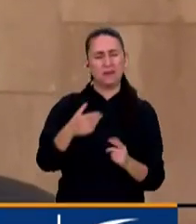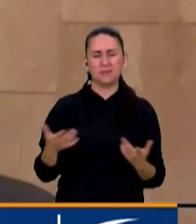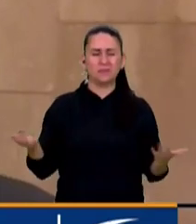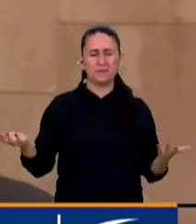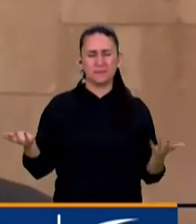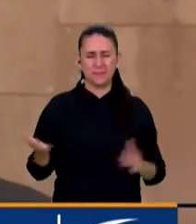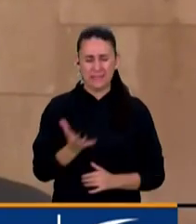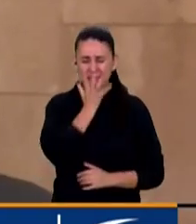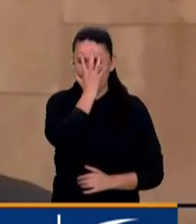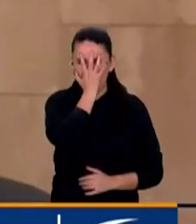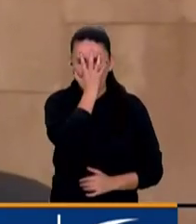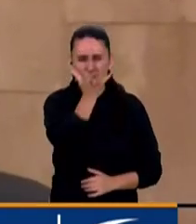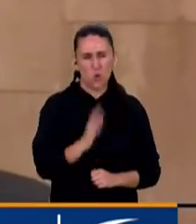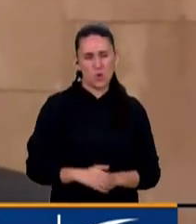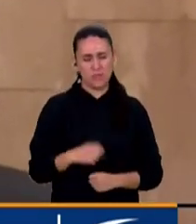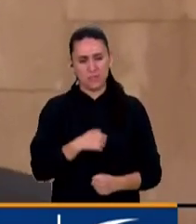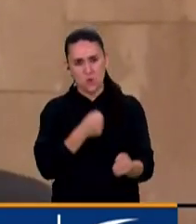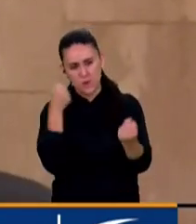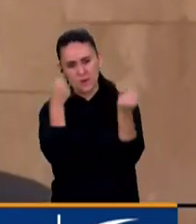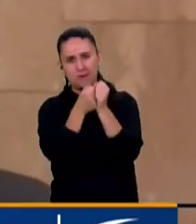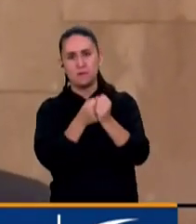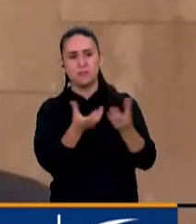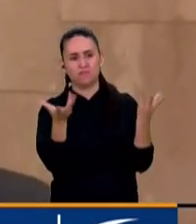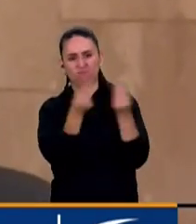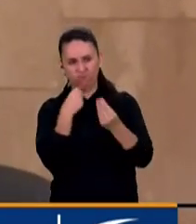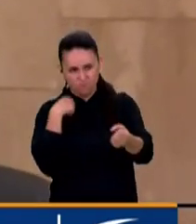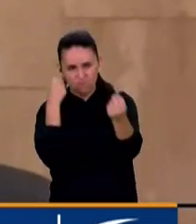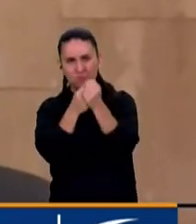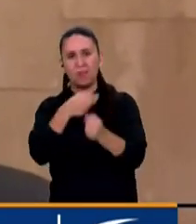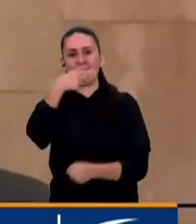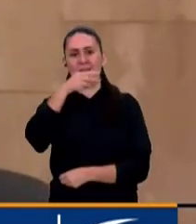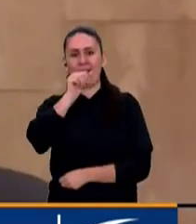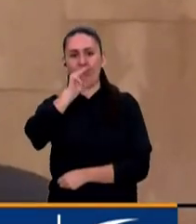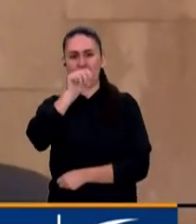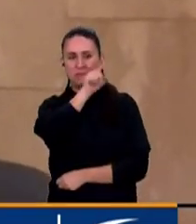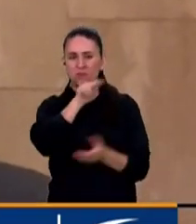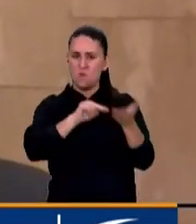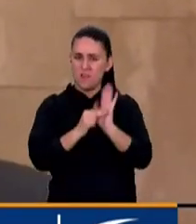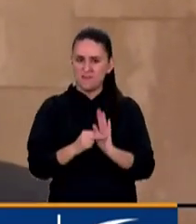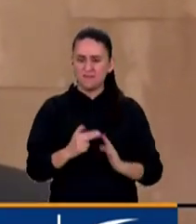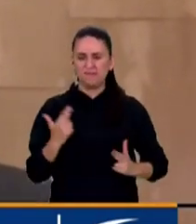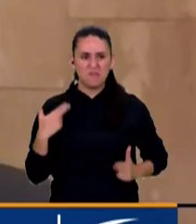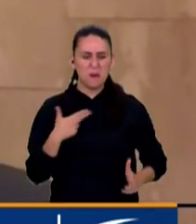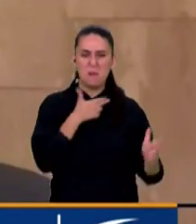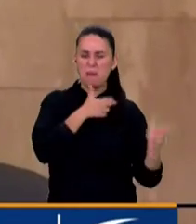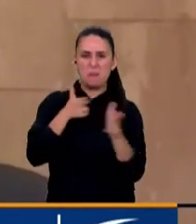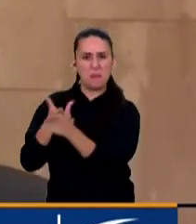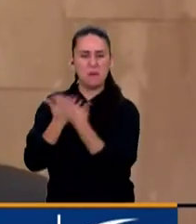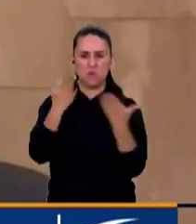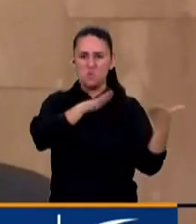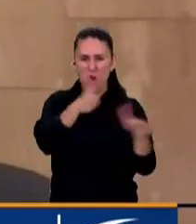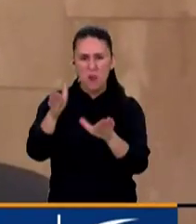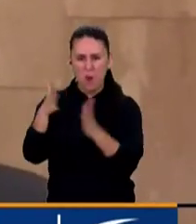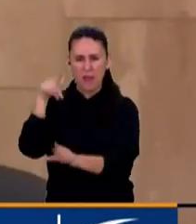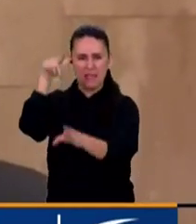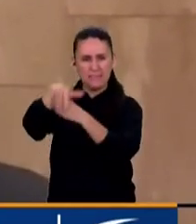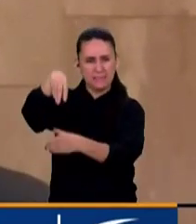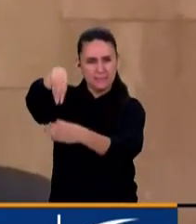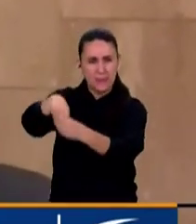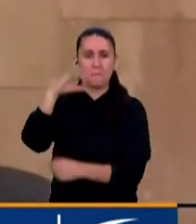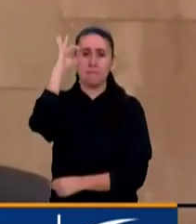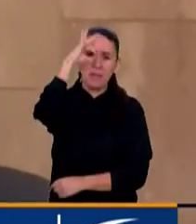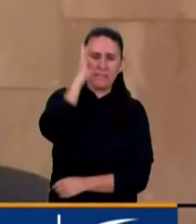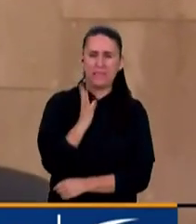aún que lo haga por apoyar a un grupo terrorista, a Hamas, que hoy infunde dolor y muerte a Israel y a